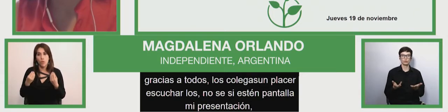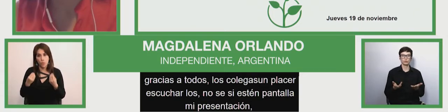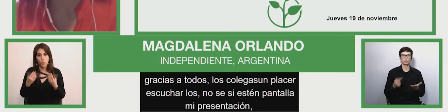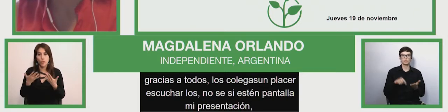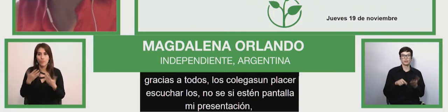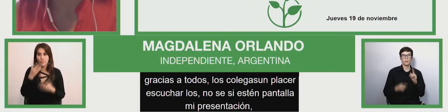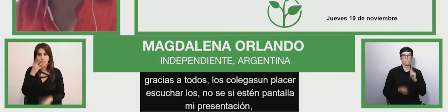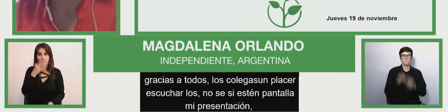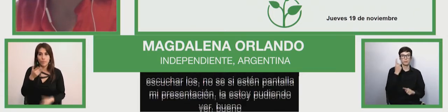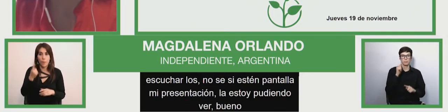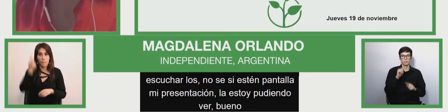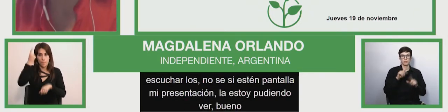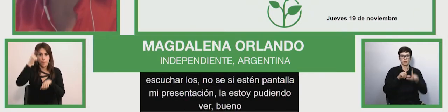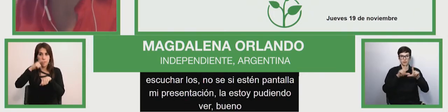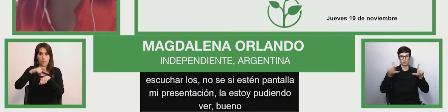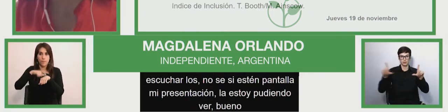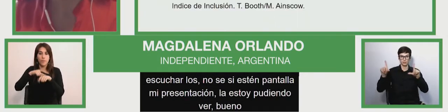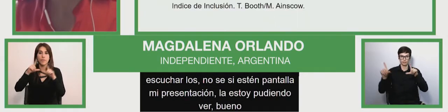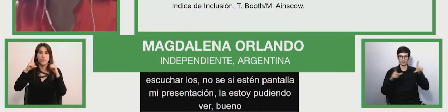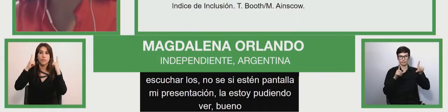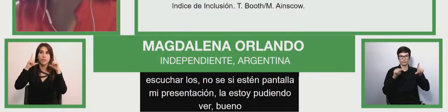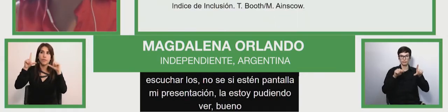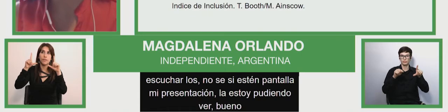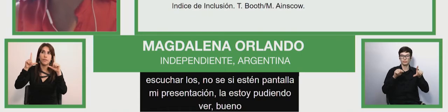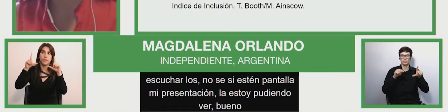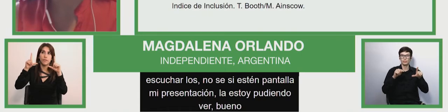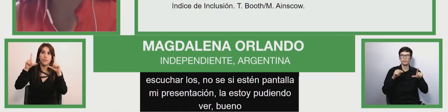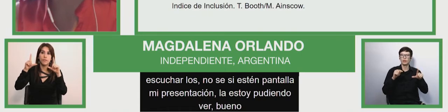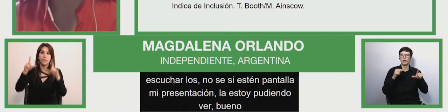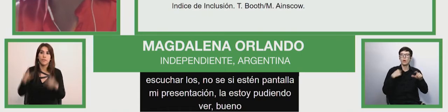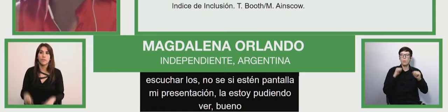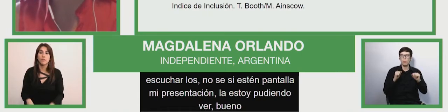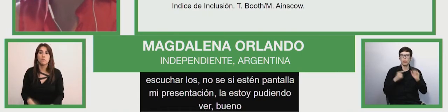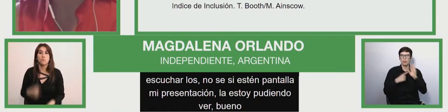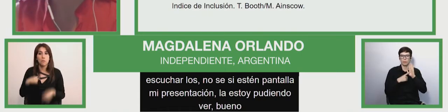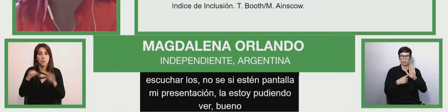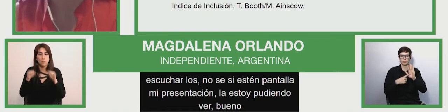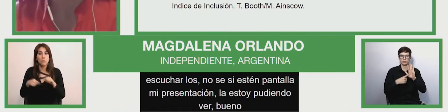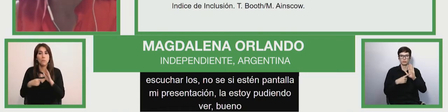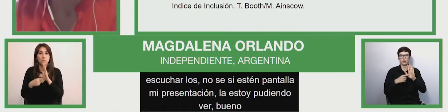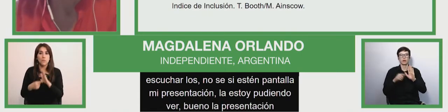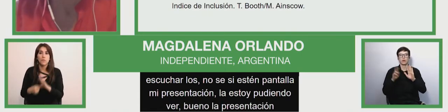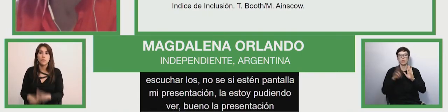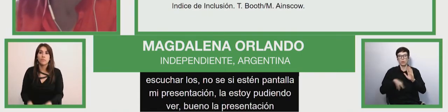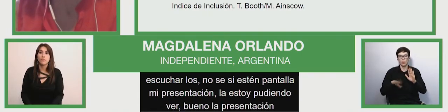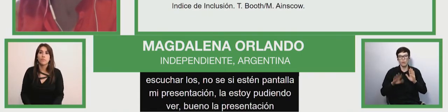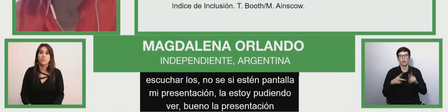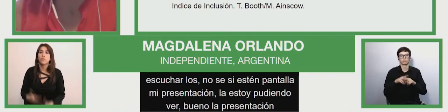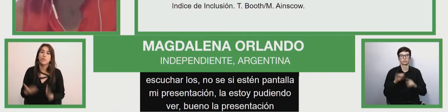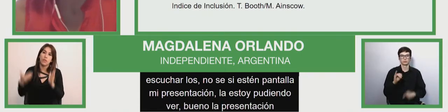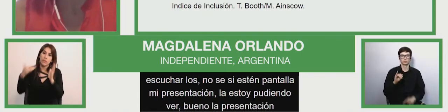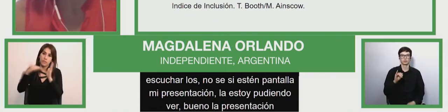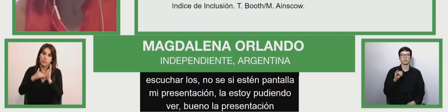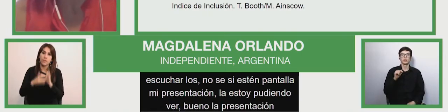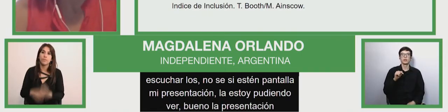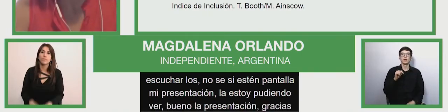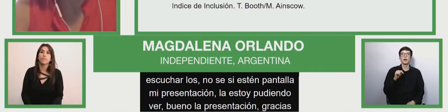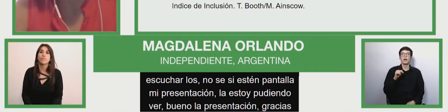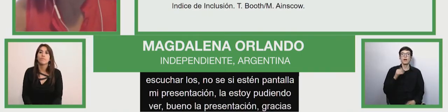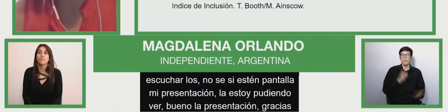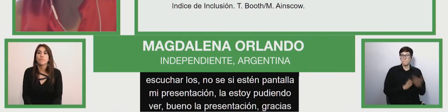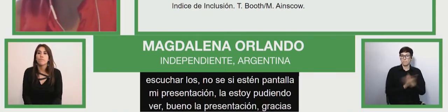la primera, la filmina de presentación, podemos, ahí va, gracias. En principio